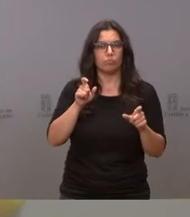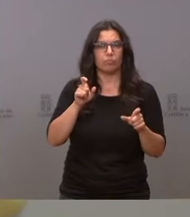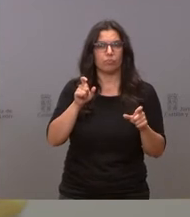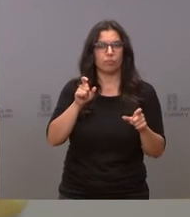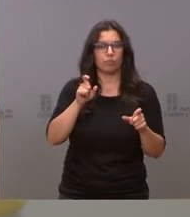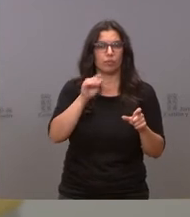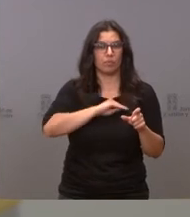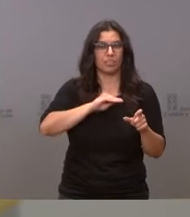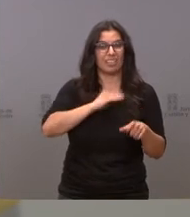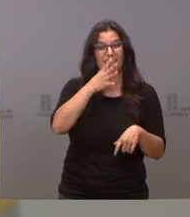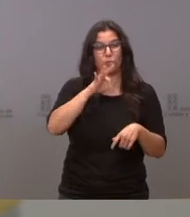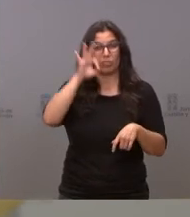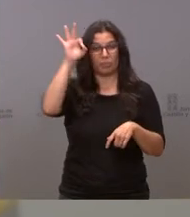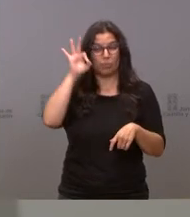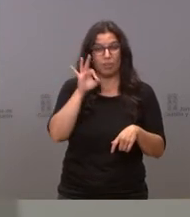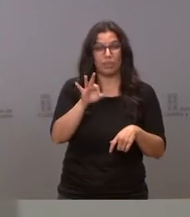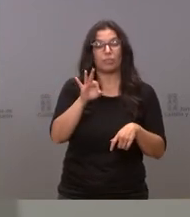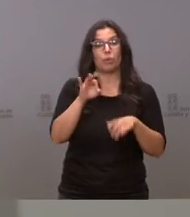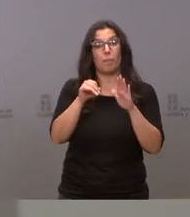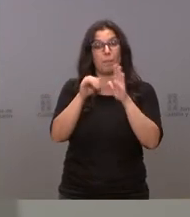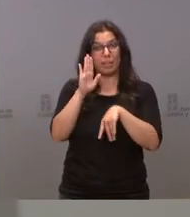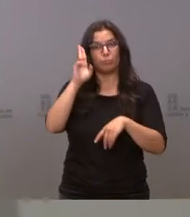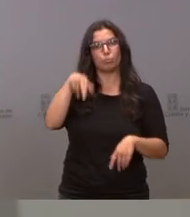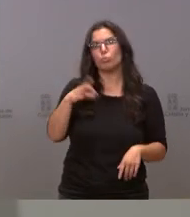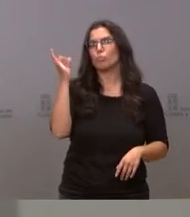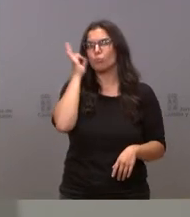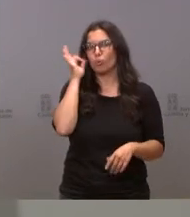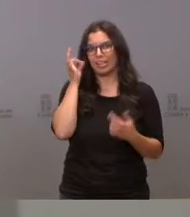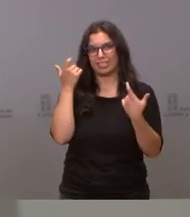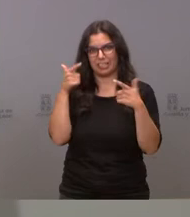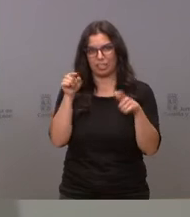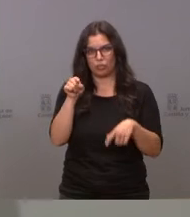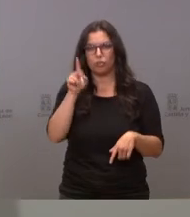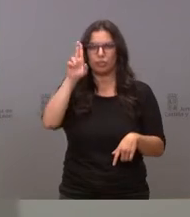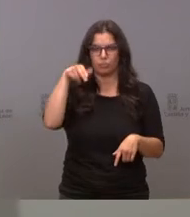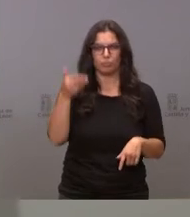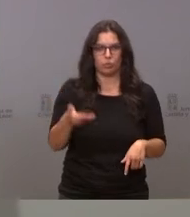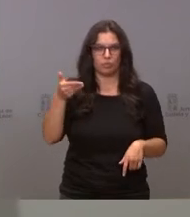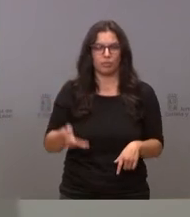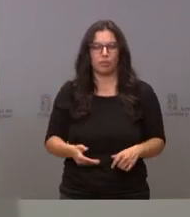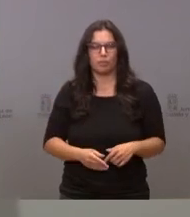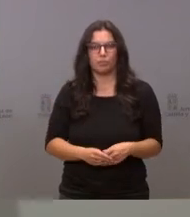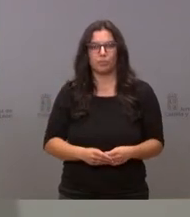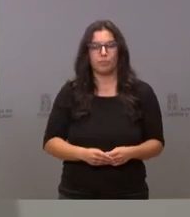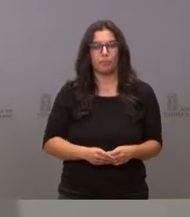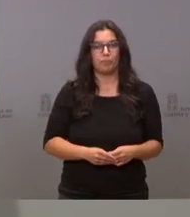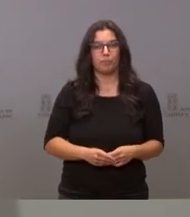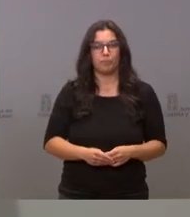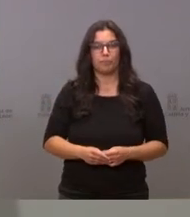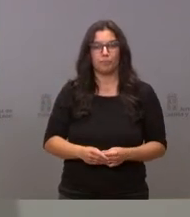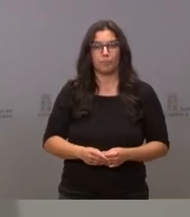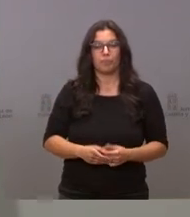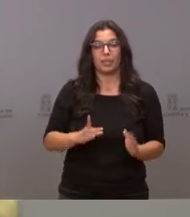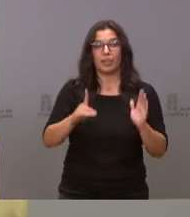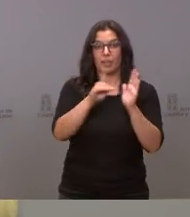el 50%, más del 50% son mujeres en el sector, eso también es importante. Y se ha llevado el